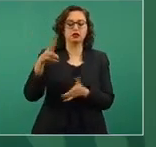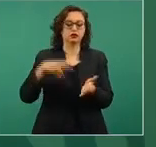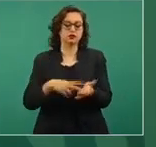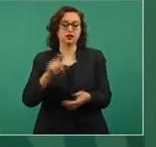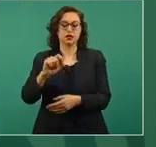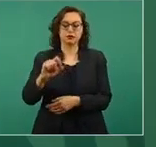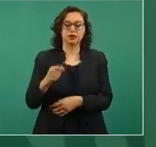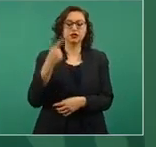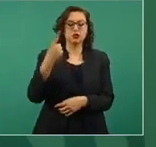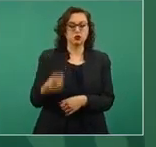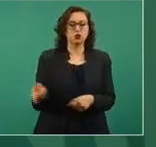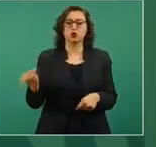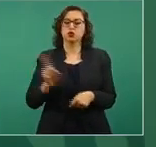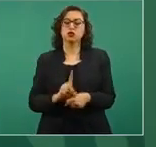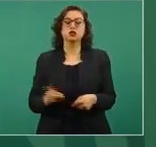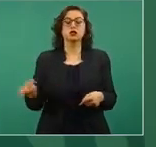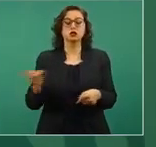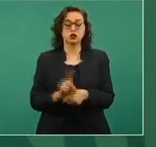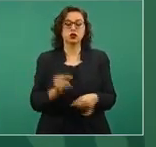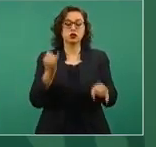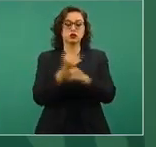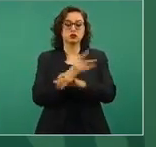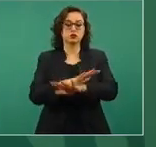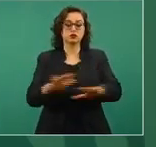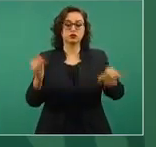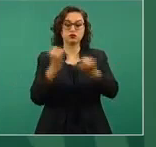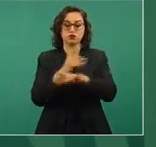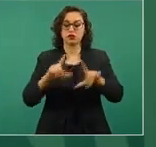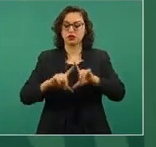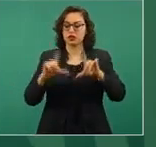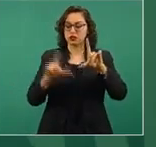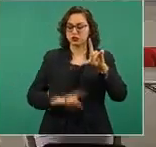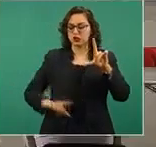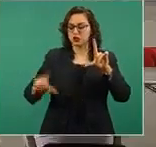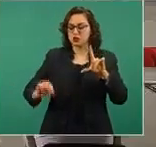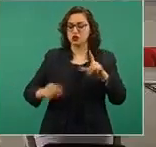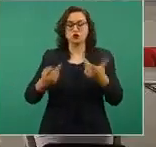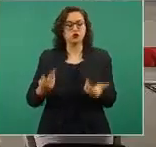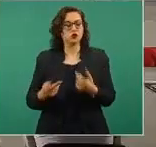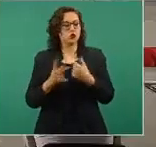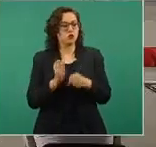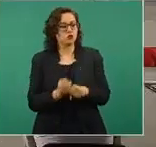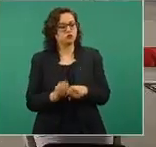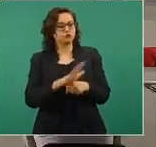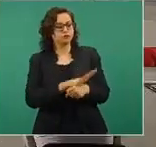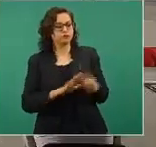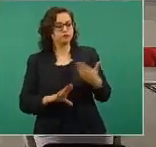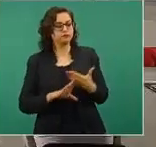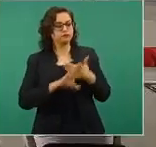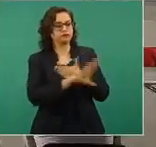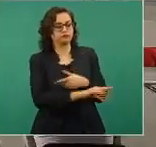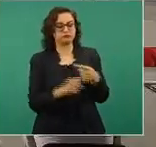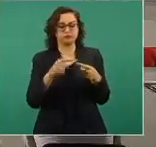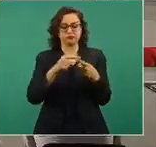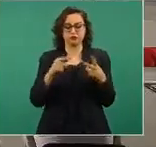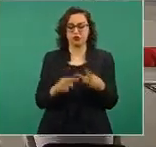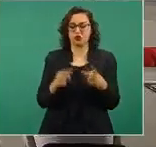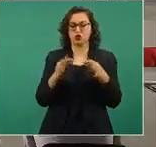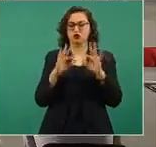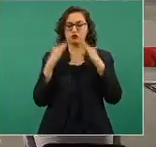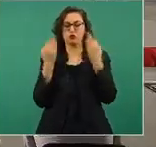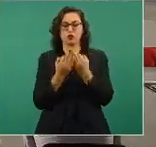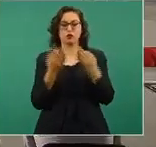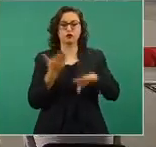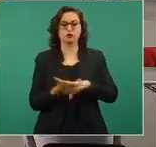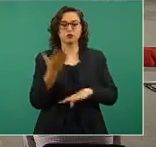fundamentada en dos pilares, dos elementos técnicos cruciales, muy semejantes a los que se han utilizado en otras naciones,